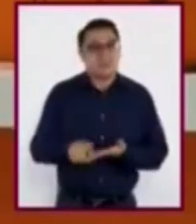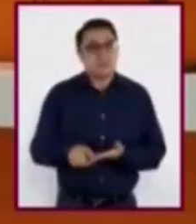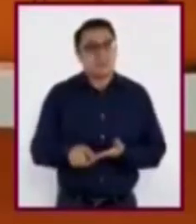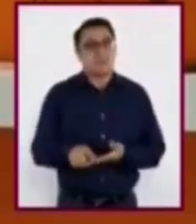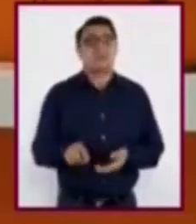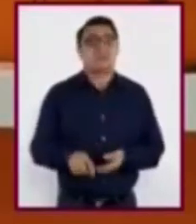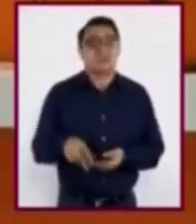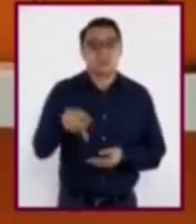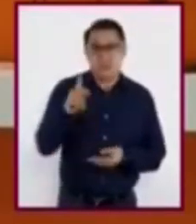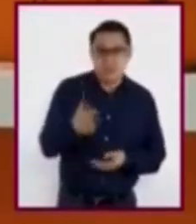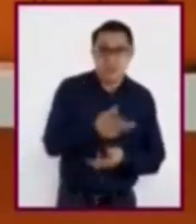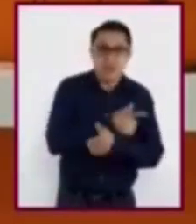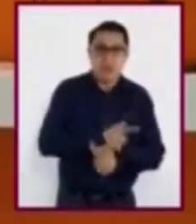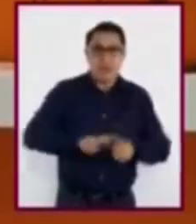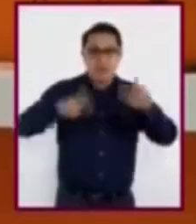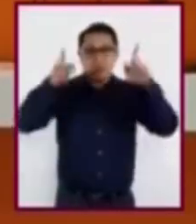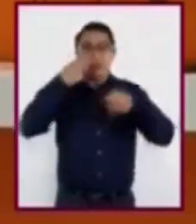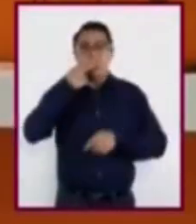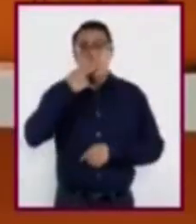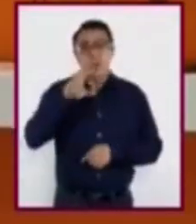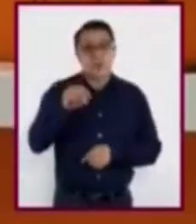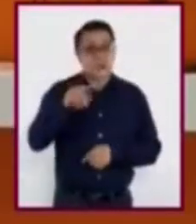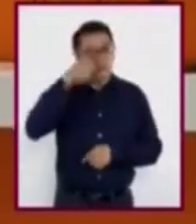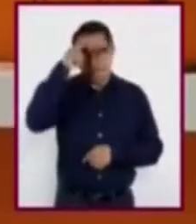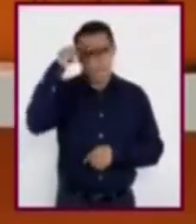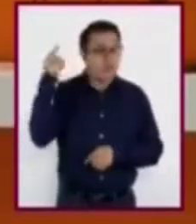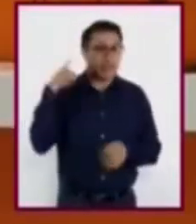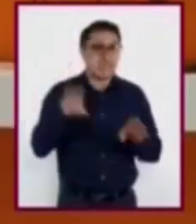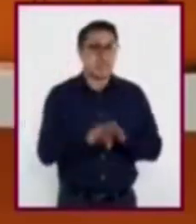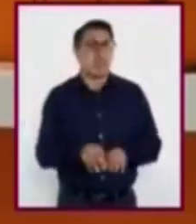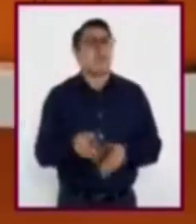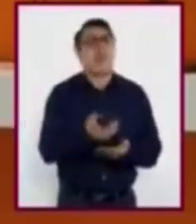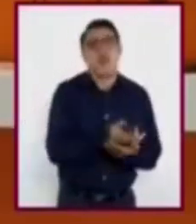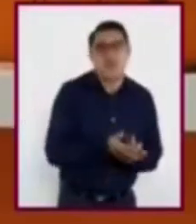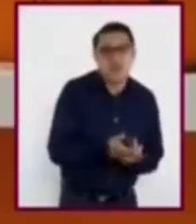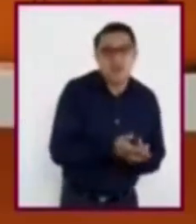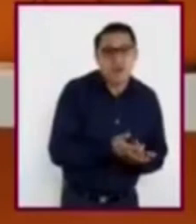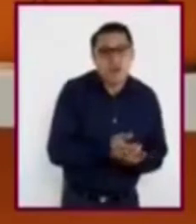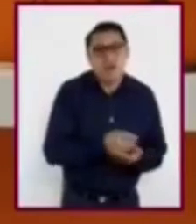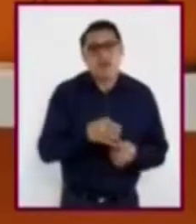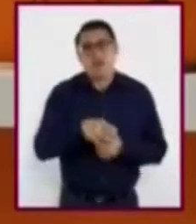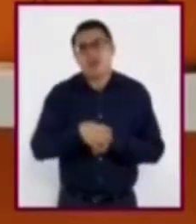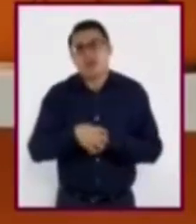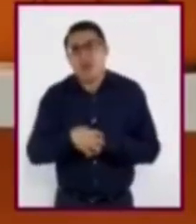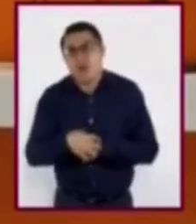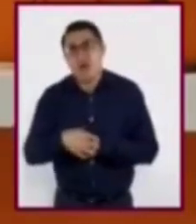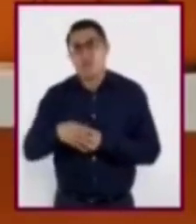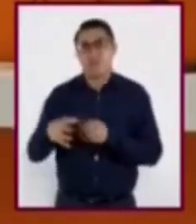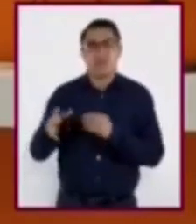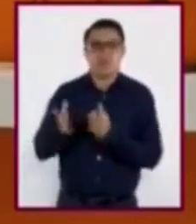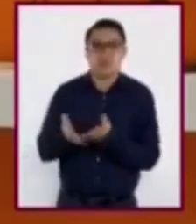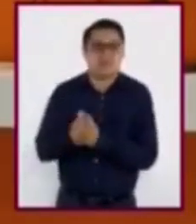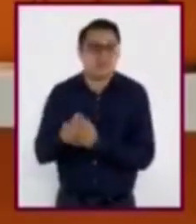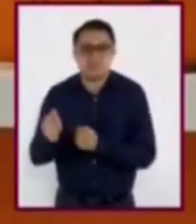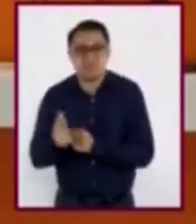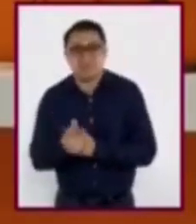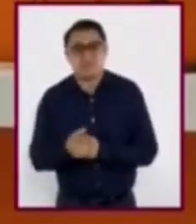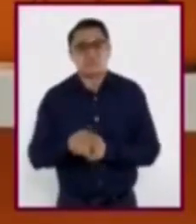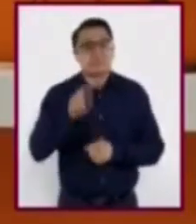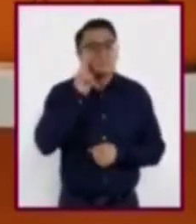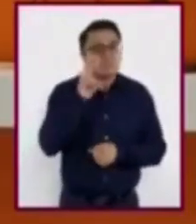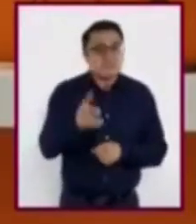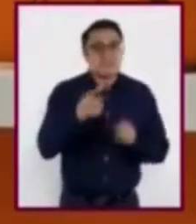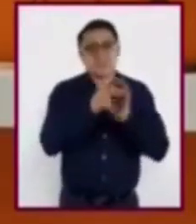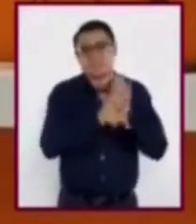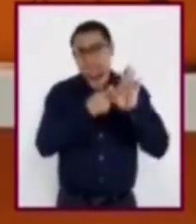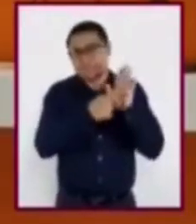no es tan sencillo como elegir entre una sopa o una quesadilla. Veamos y escuchemos el siguiente video para saber